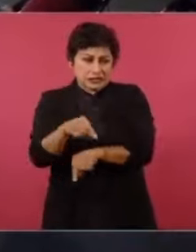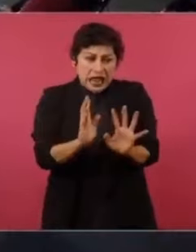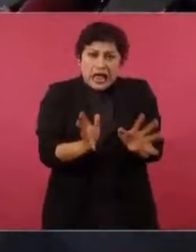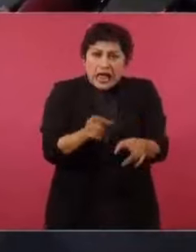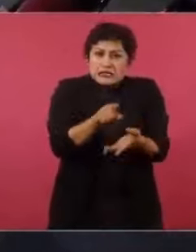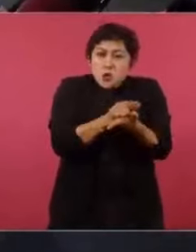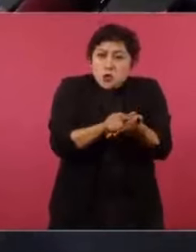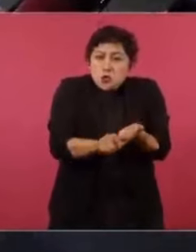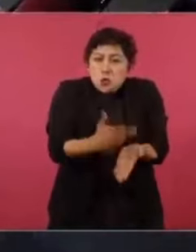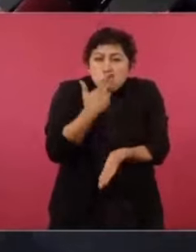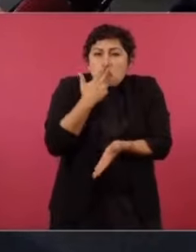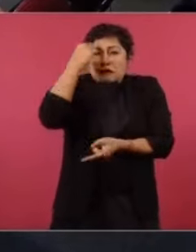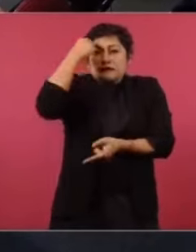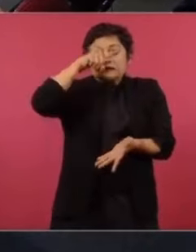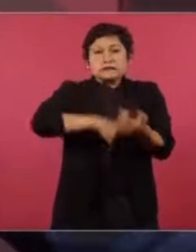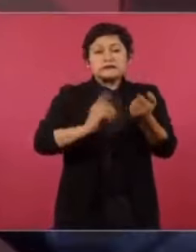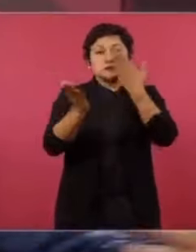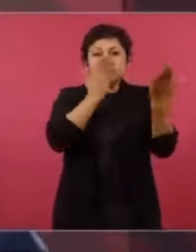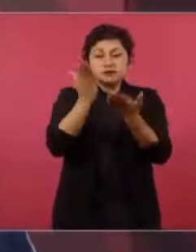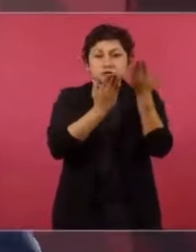Siempre le dicen, no, ¿y la experiencia? Ah,